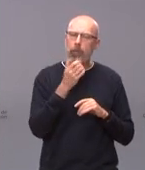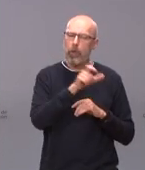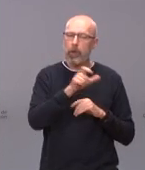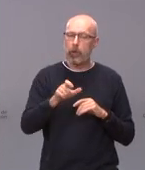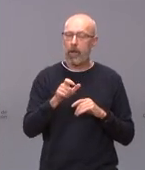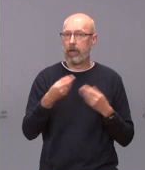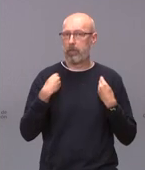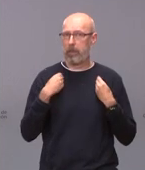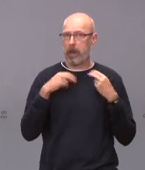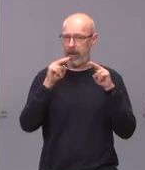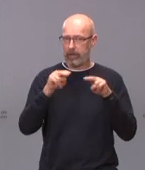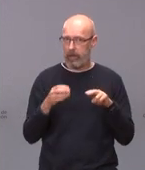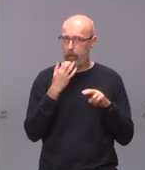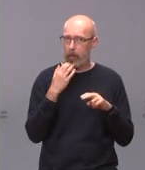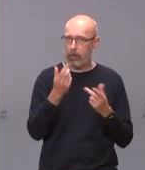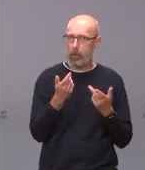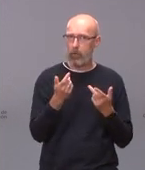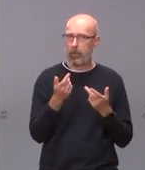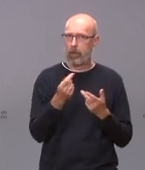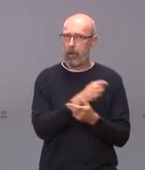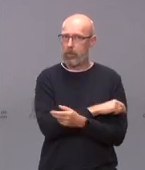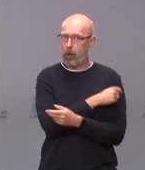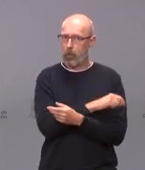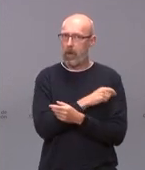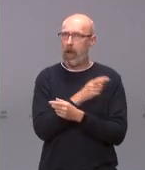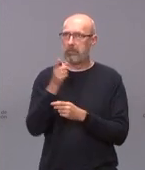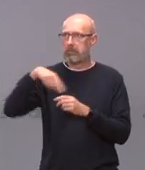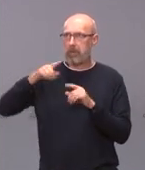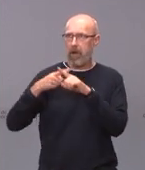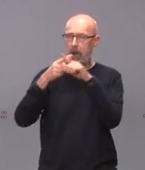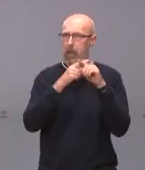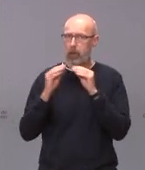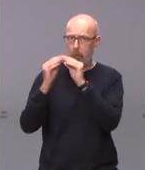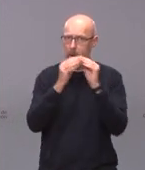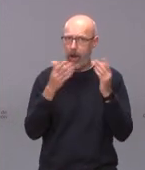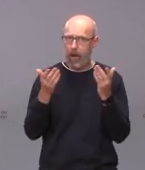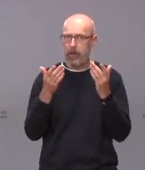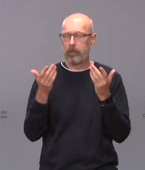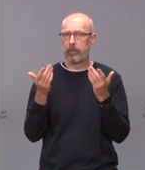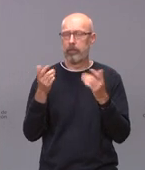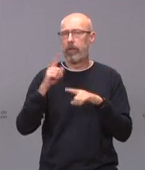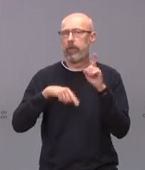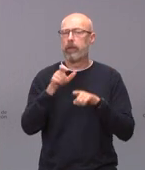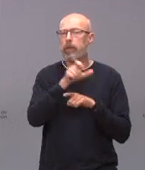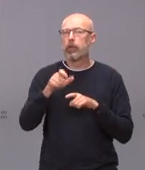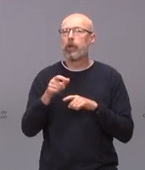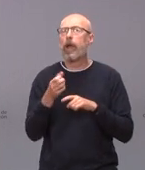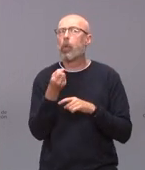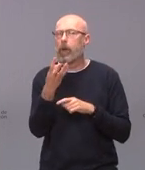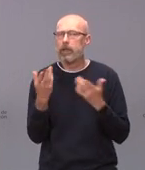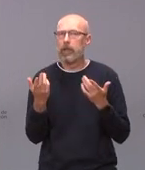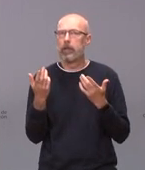que han tenido que llegar las vacunas por igual dependiendo del número de personas institucionalizadas también ahí